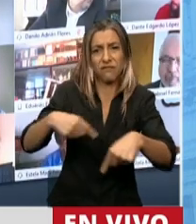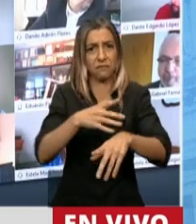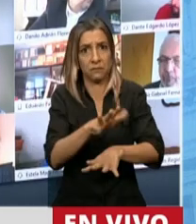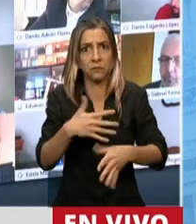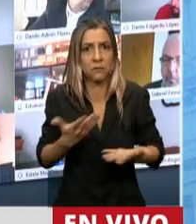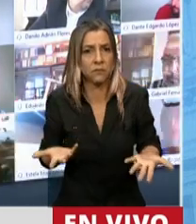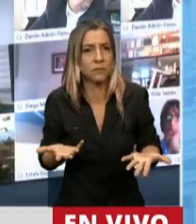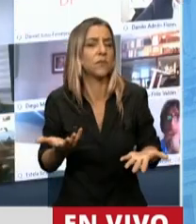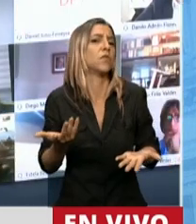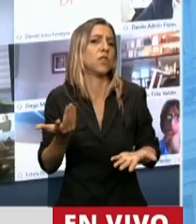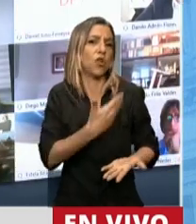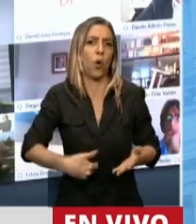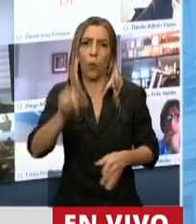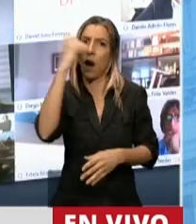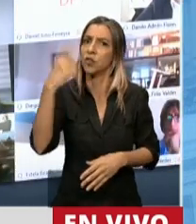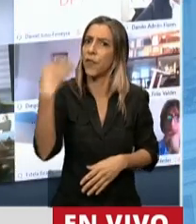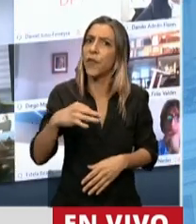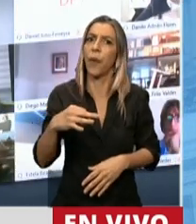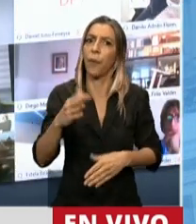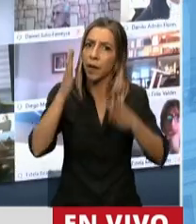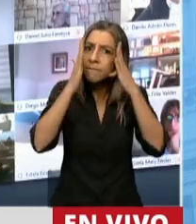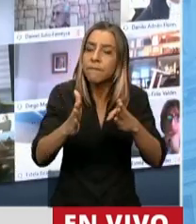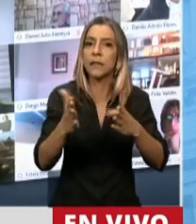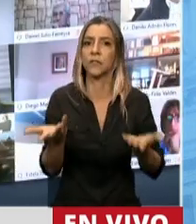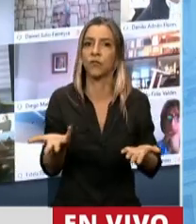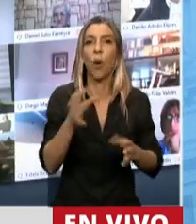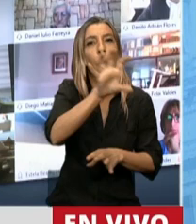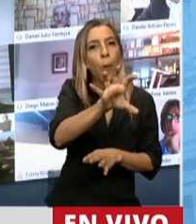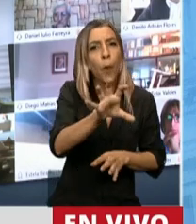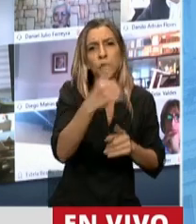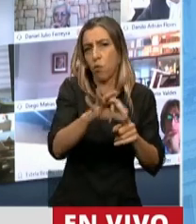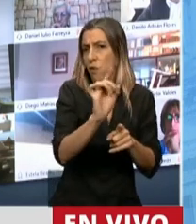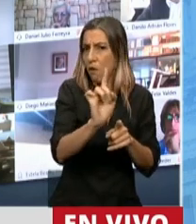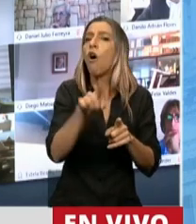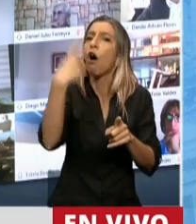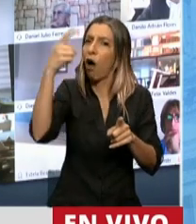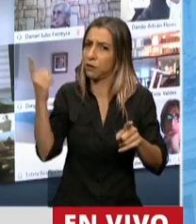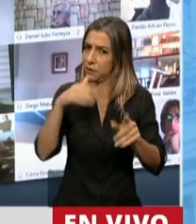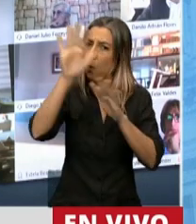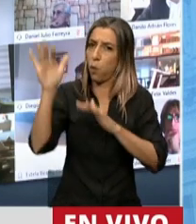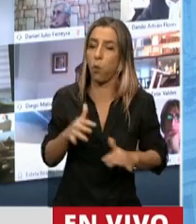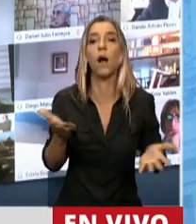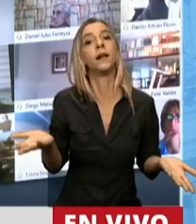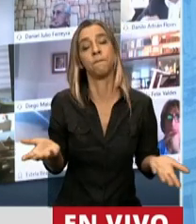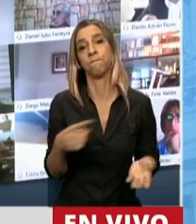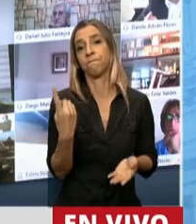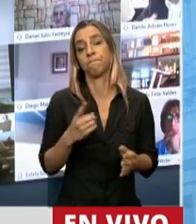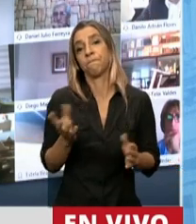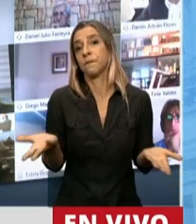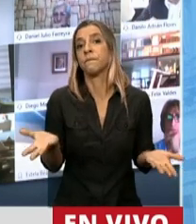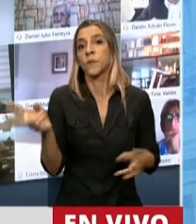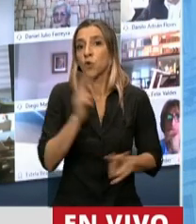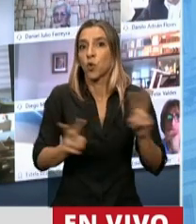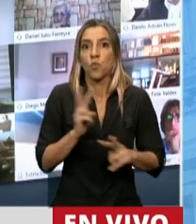se repite con algunos matices en otras provincias argentinas. Tenemos un resultado imposible en Argentina, presidente.